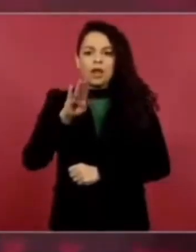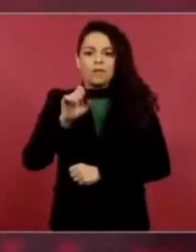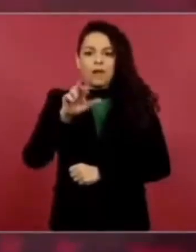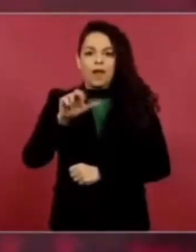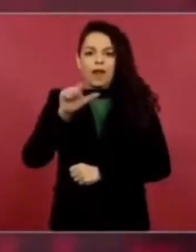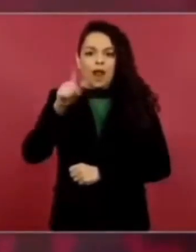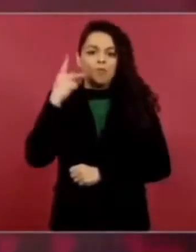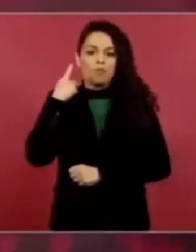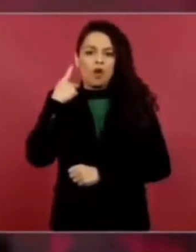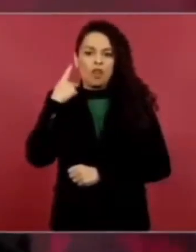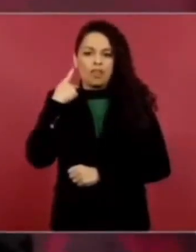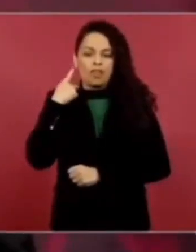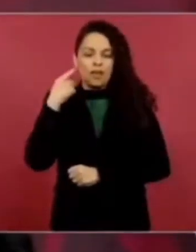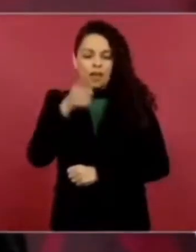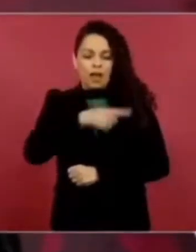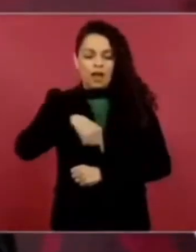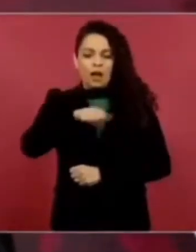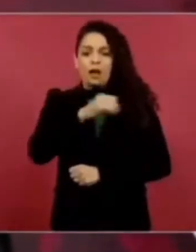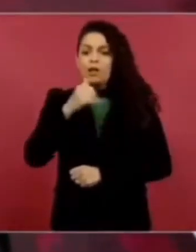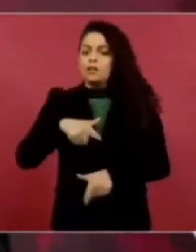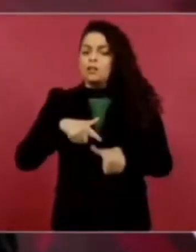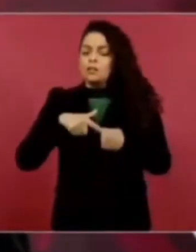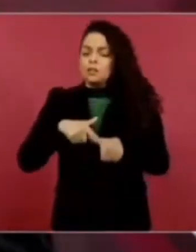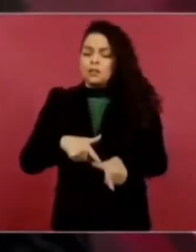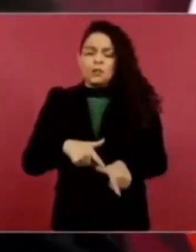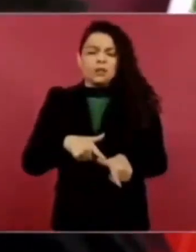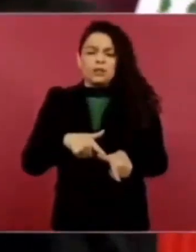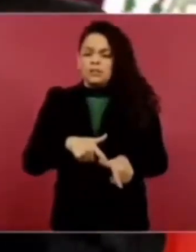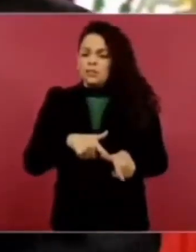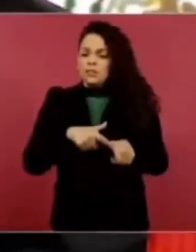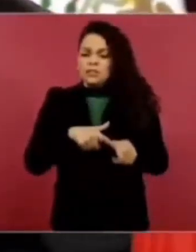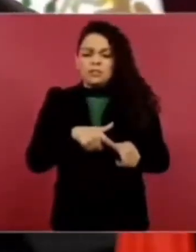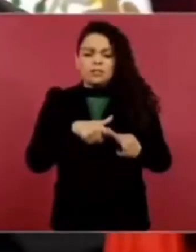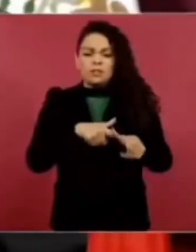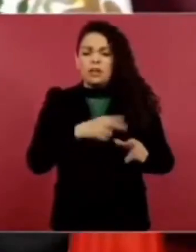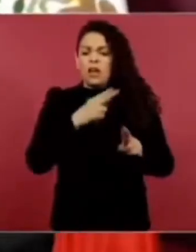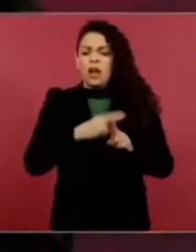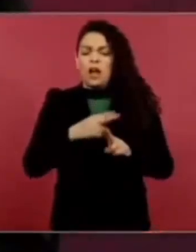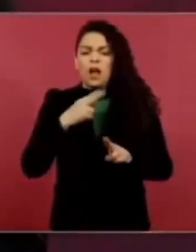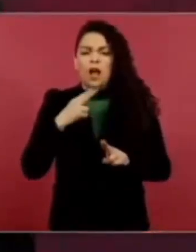y siguieron aplicando hasta finales del 18.